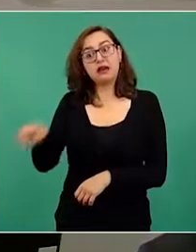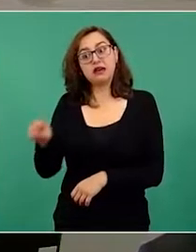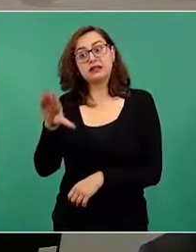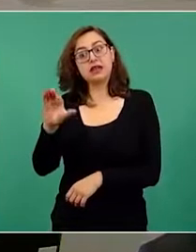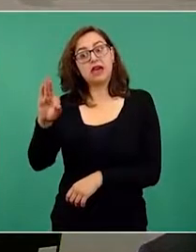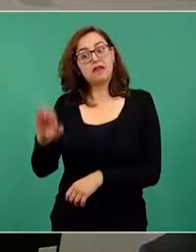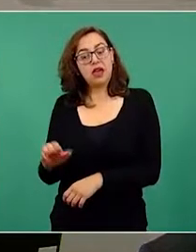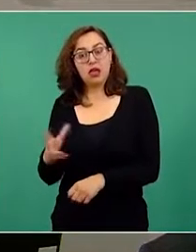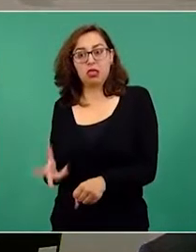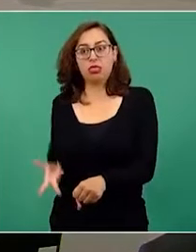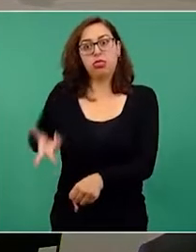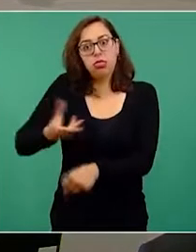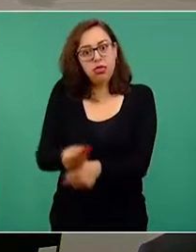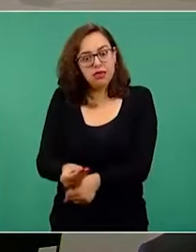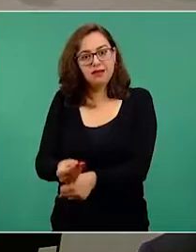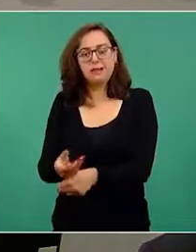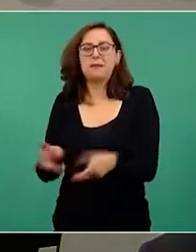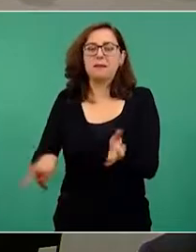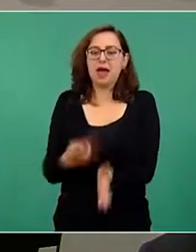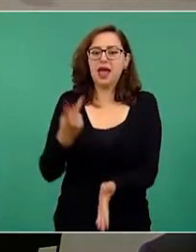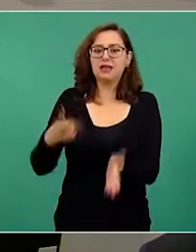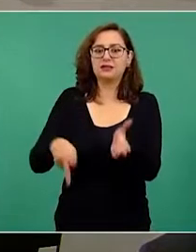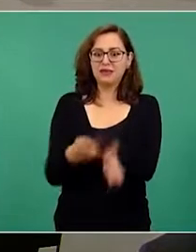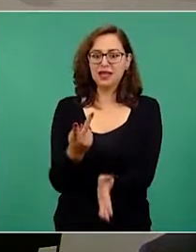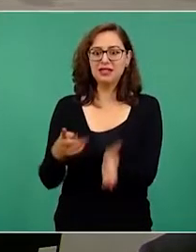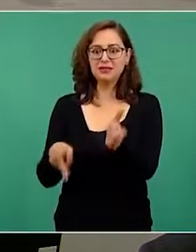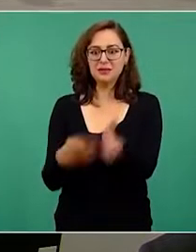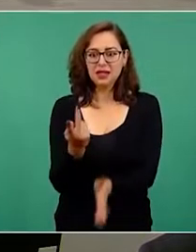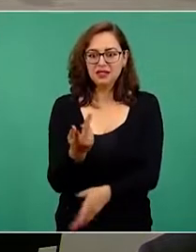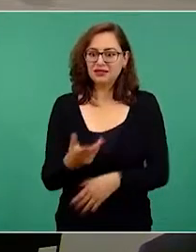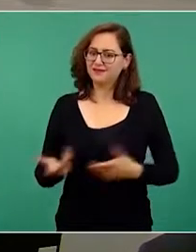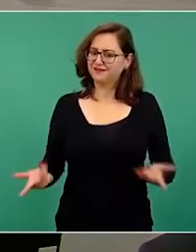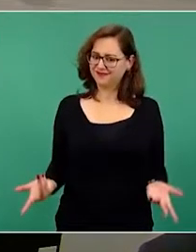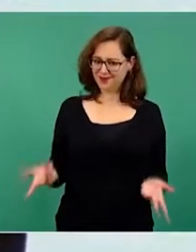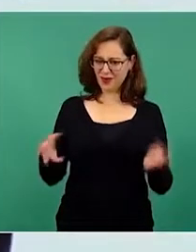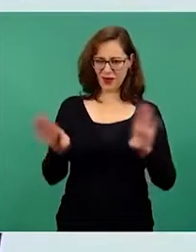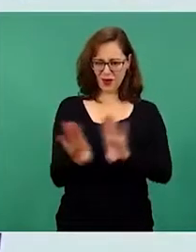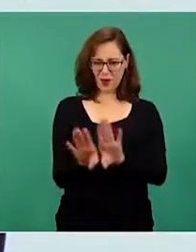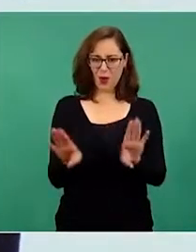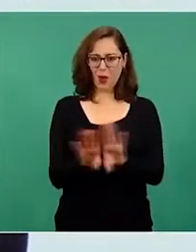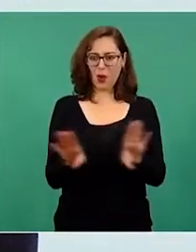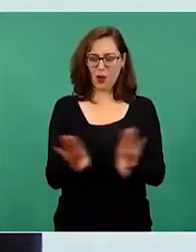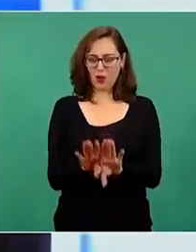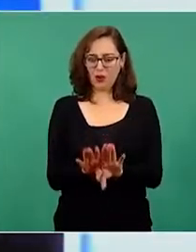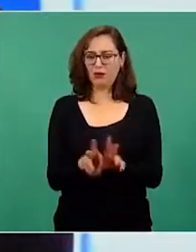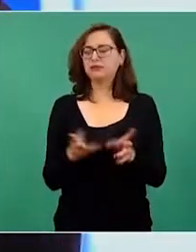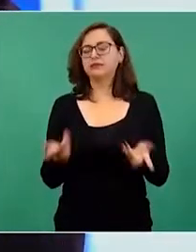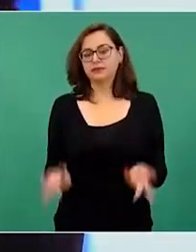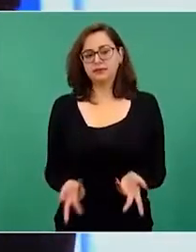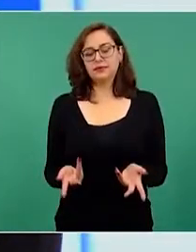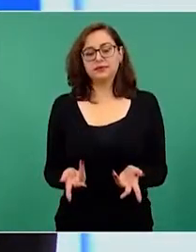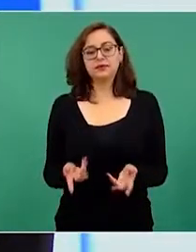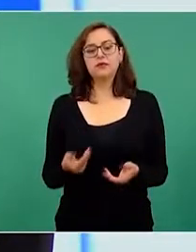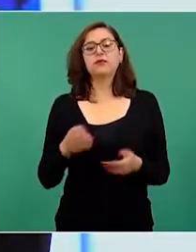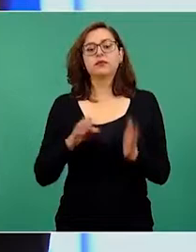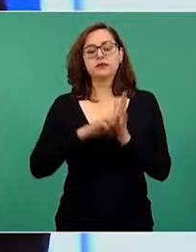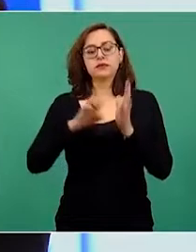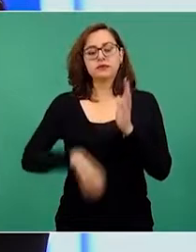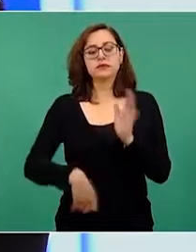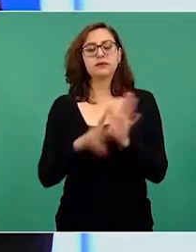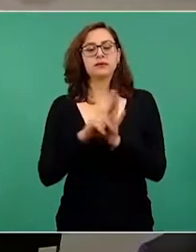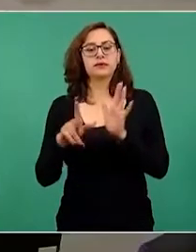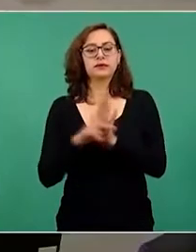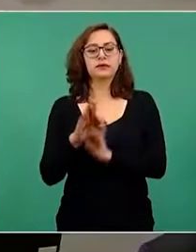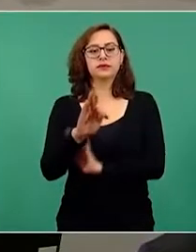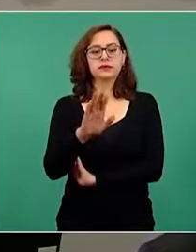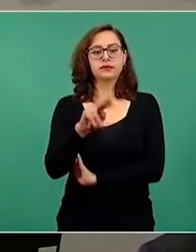Aquí vemos las reacciones de ciertos sectores que tuvieron mucho eco en los medios, como, por ejemplo, el financiero, aquí lo vemos en la